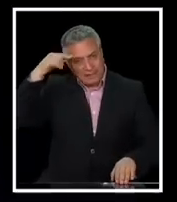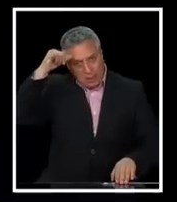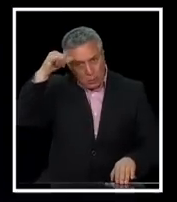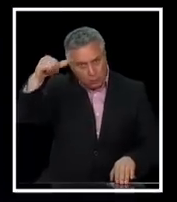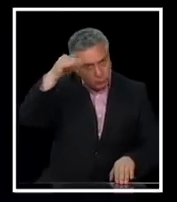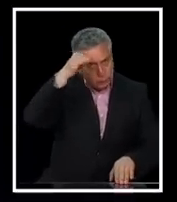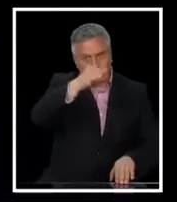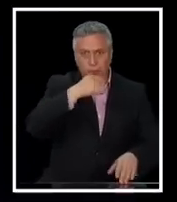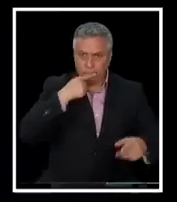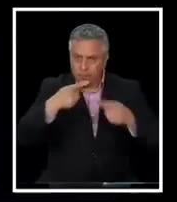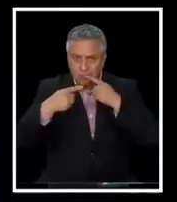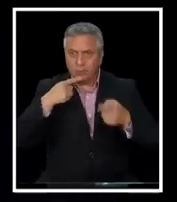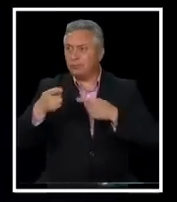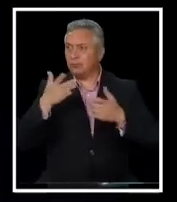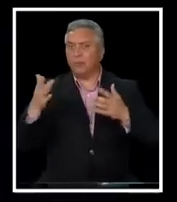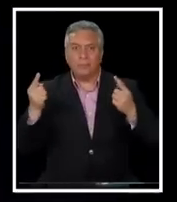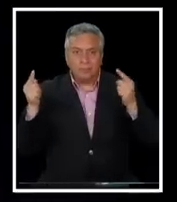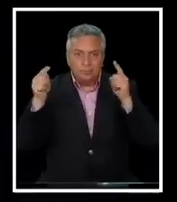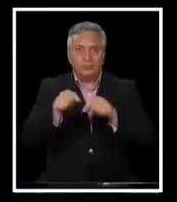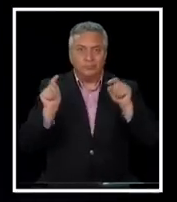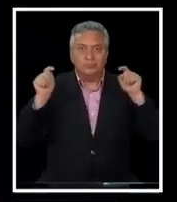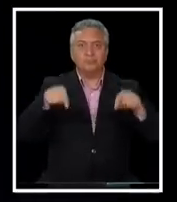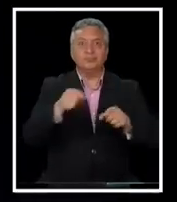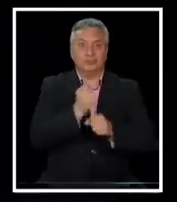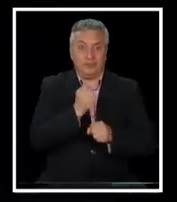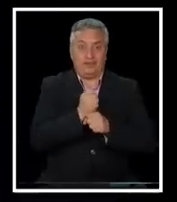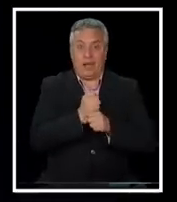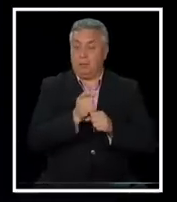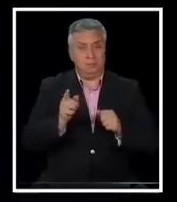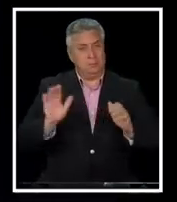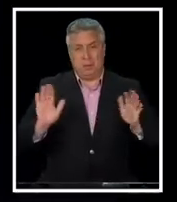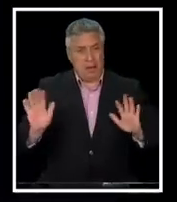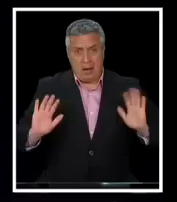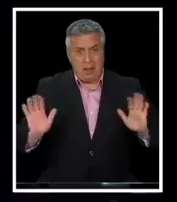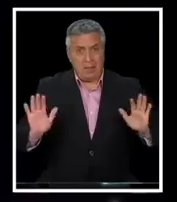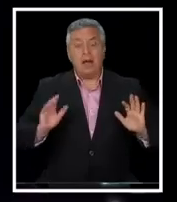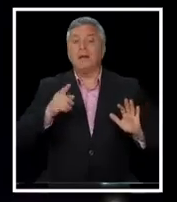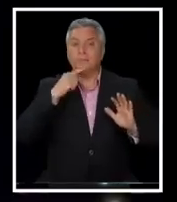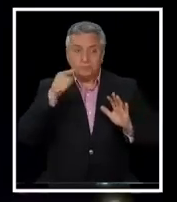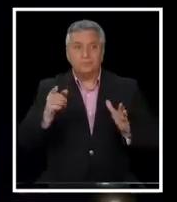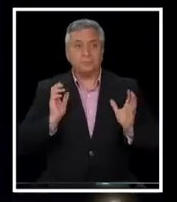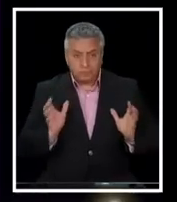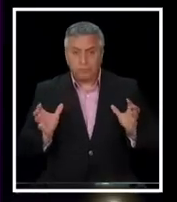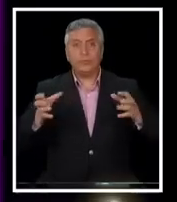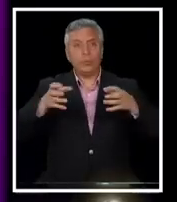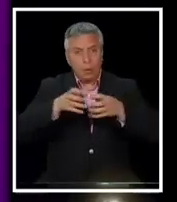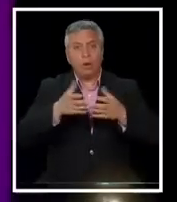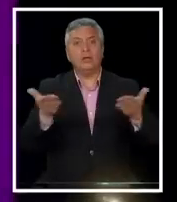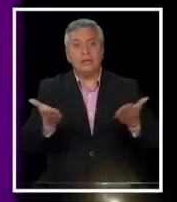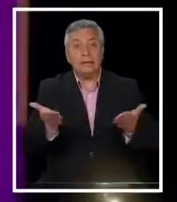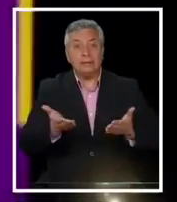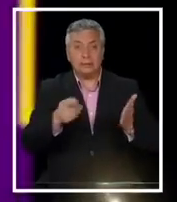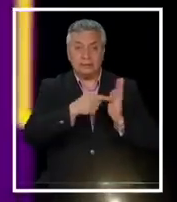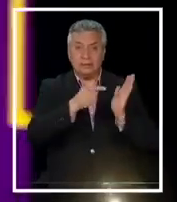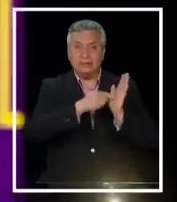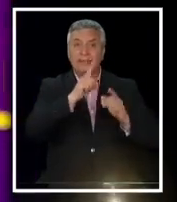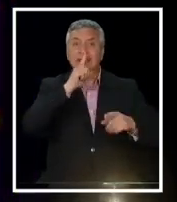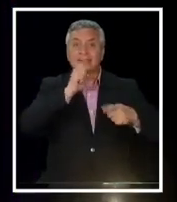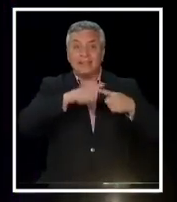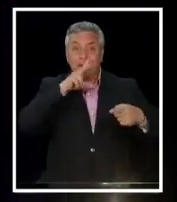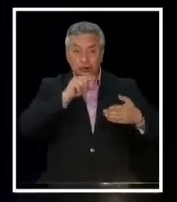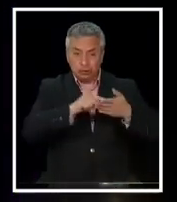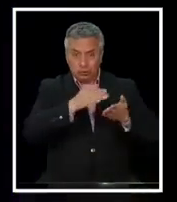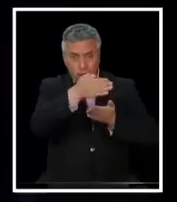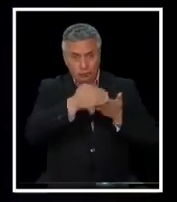sesiones y en las comisiones. Y es simplemente el reunirnos en torno a un texto que no es bueno